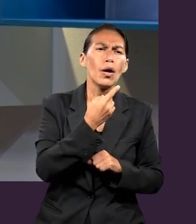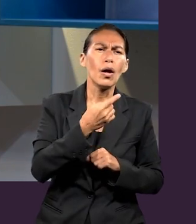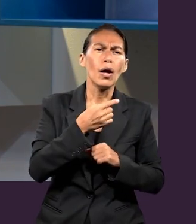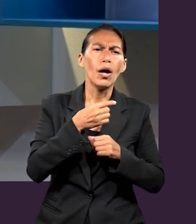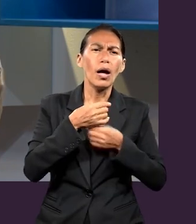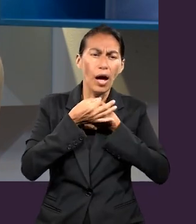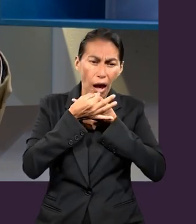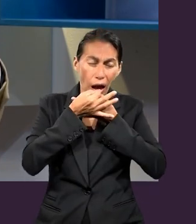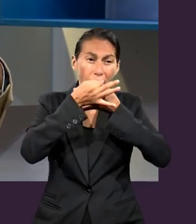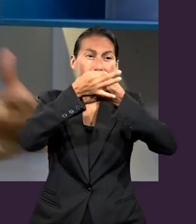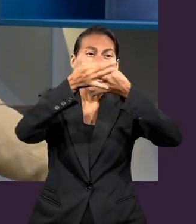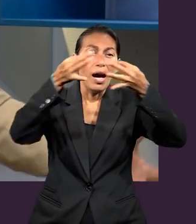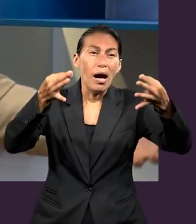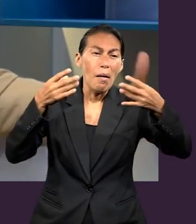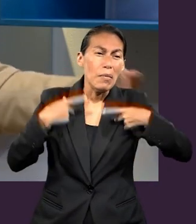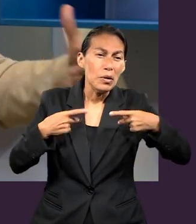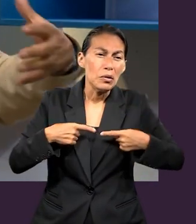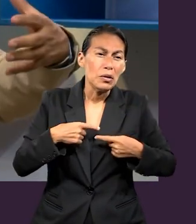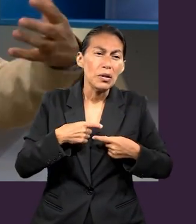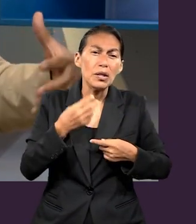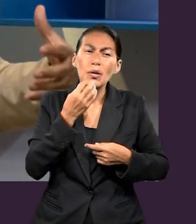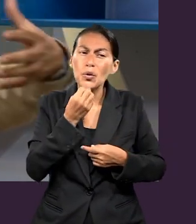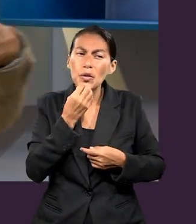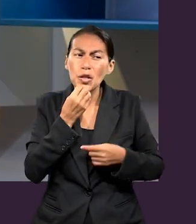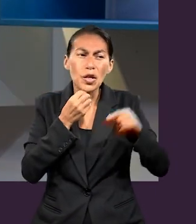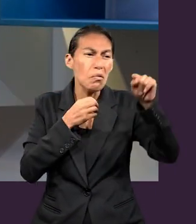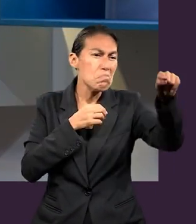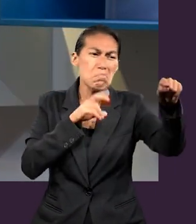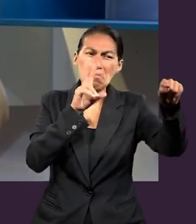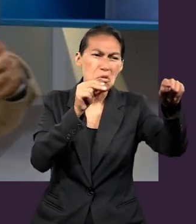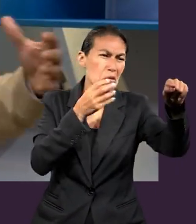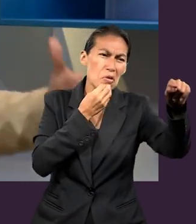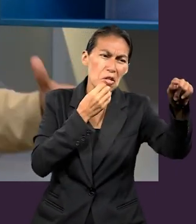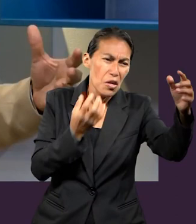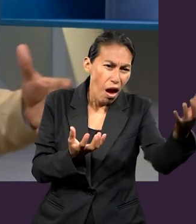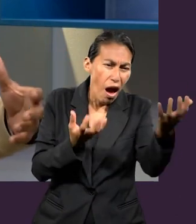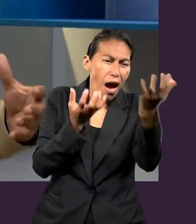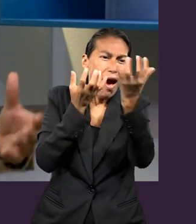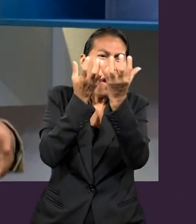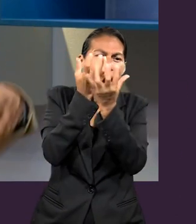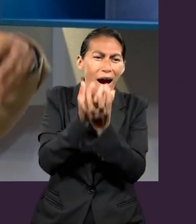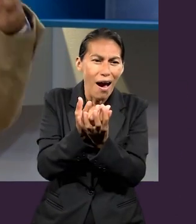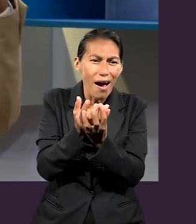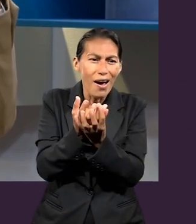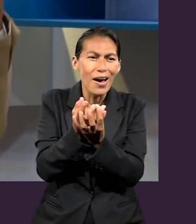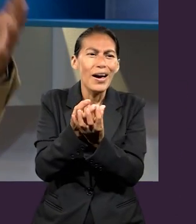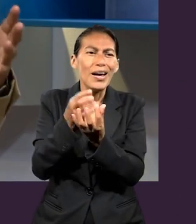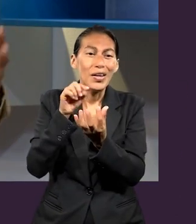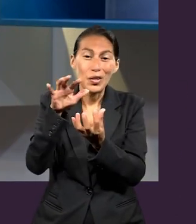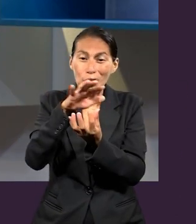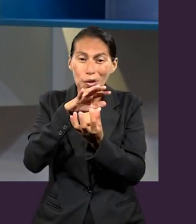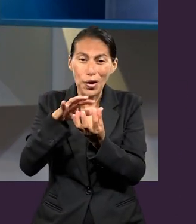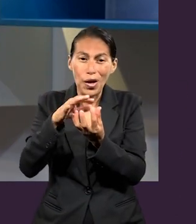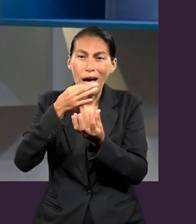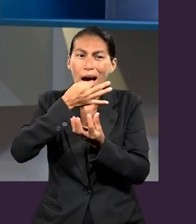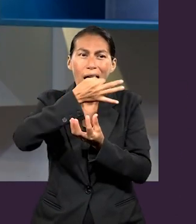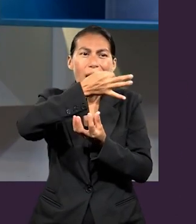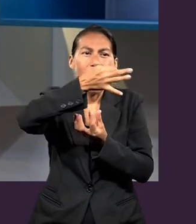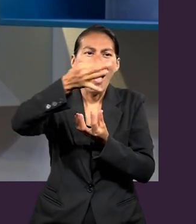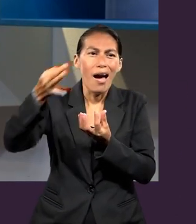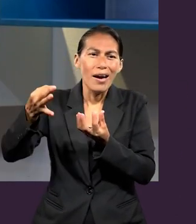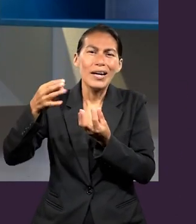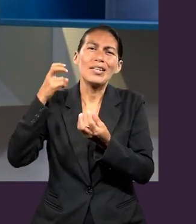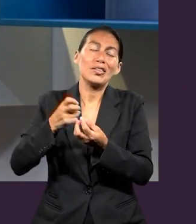anunciamos este misterio, la inclusión de los gentiles y judíos para formar ese pueblo de Dios, para que anuncien la buena noticia,